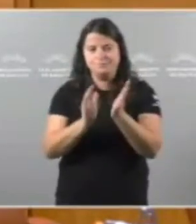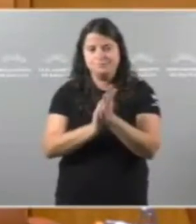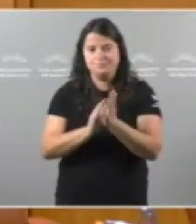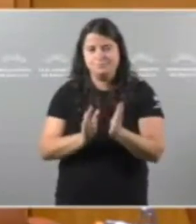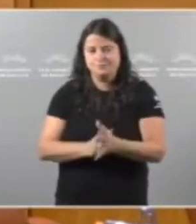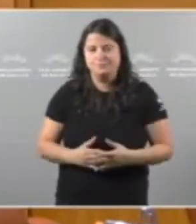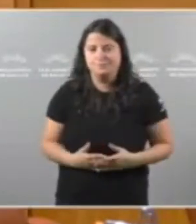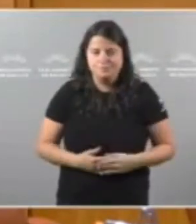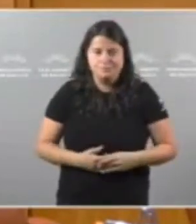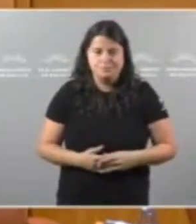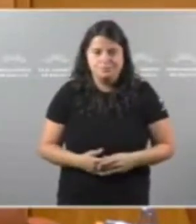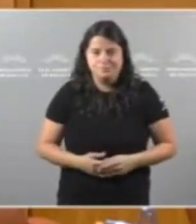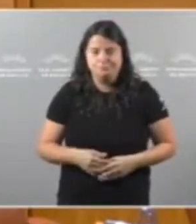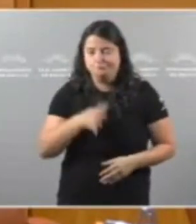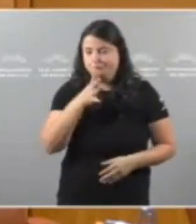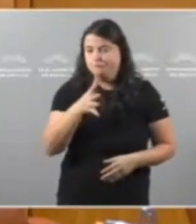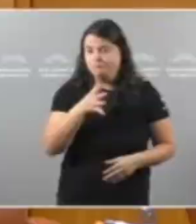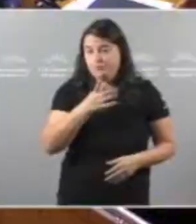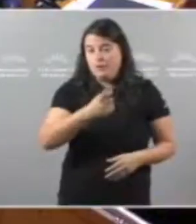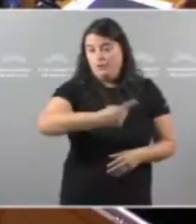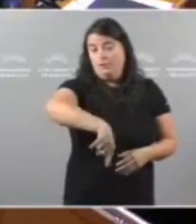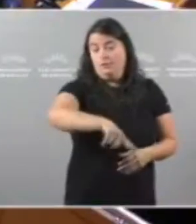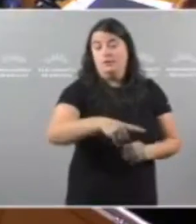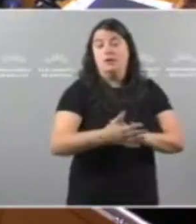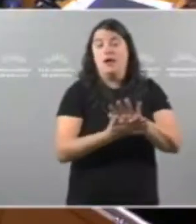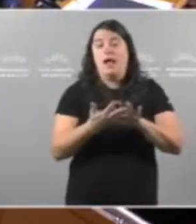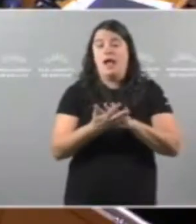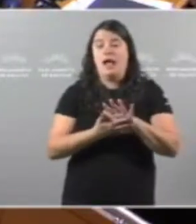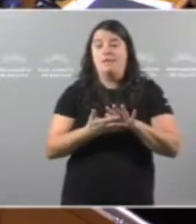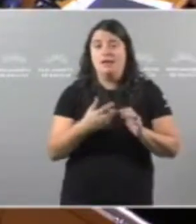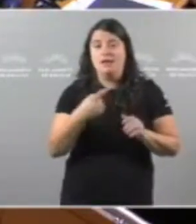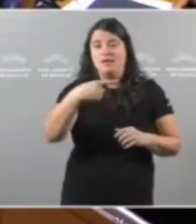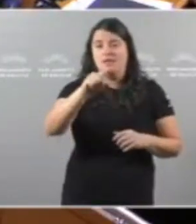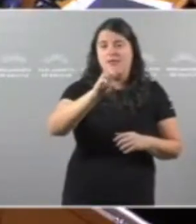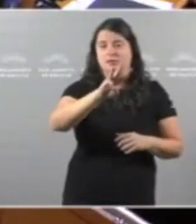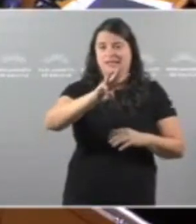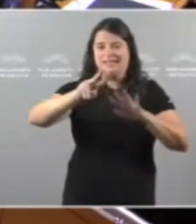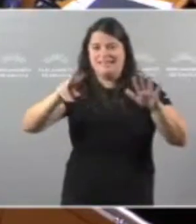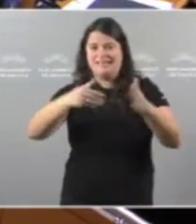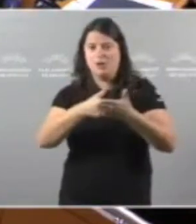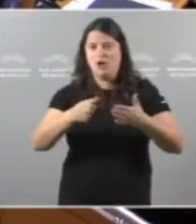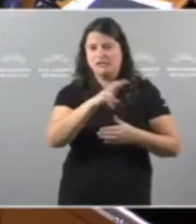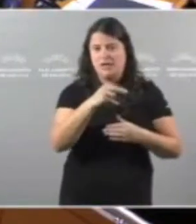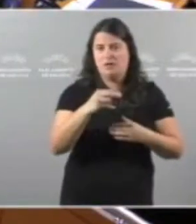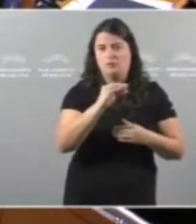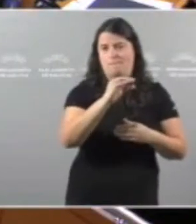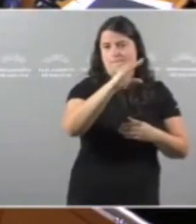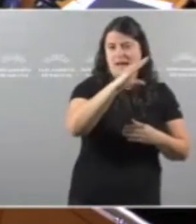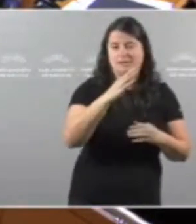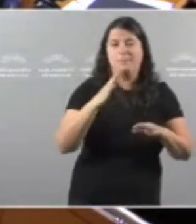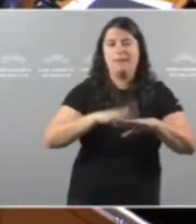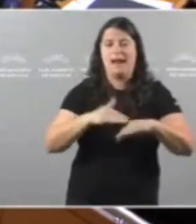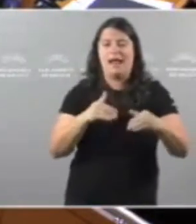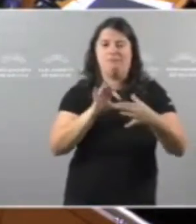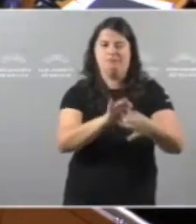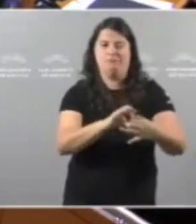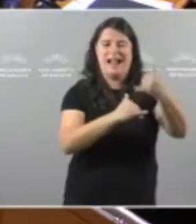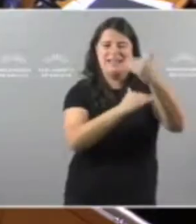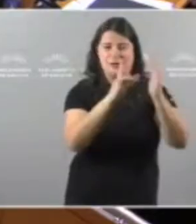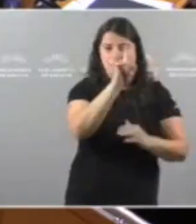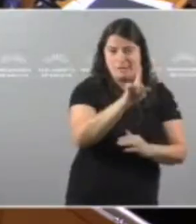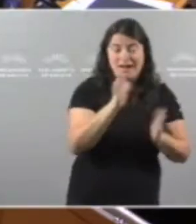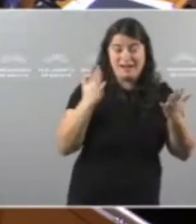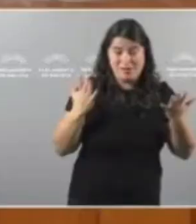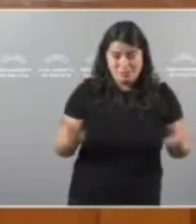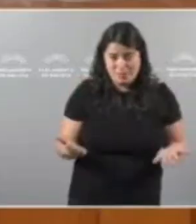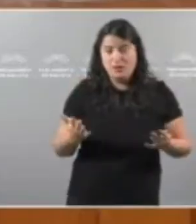Porque vostedes Falan De que aumentan 137 millóns De euros En atención primaria Pero que cando vamos a